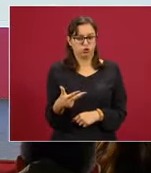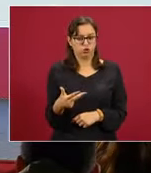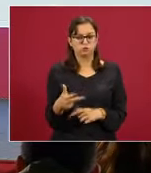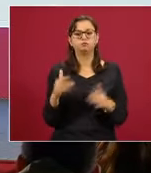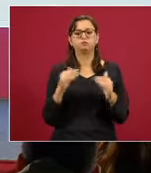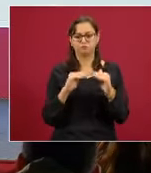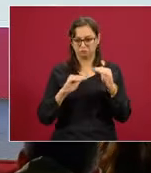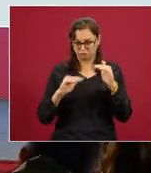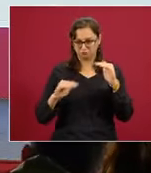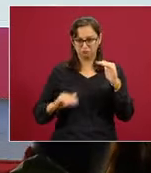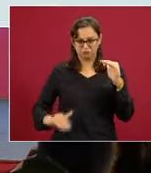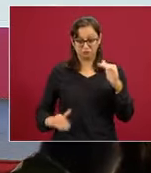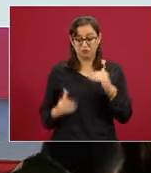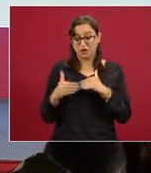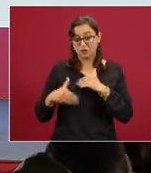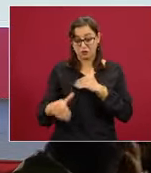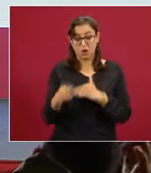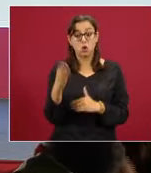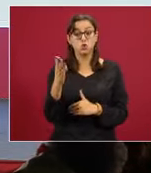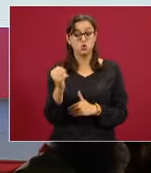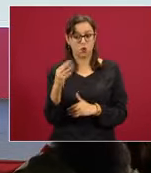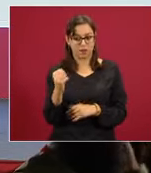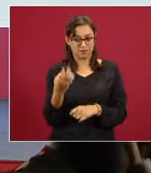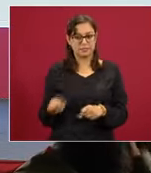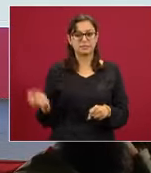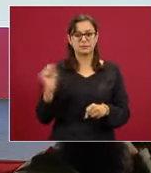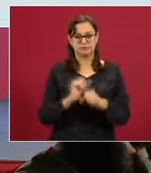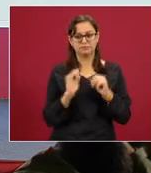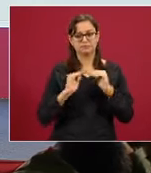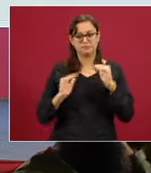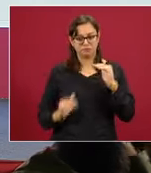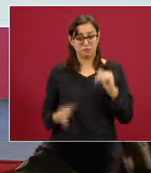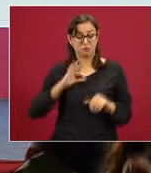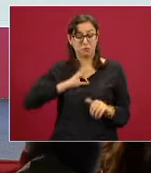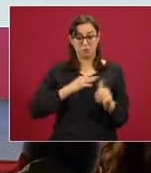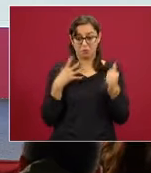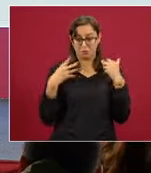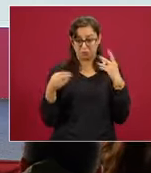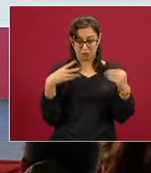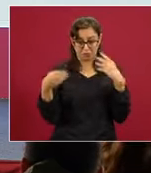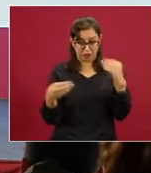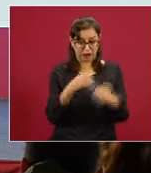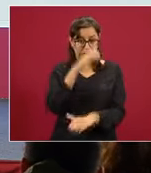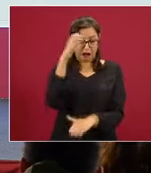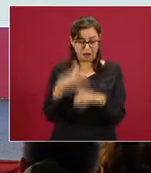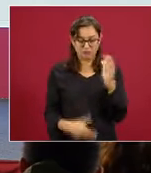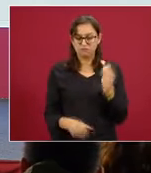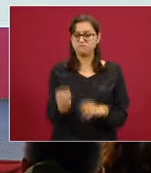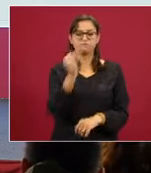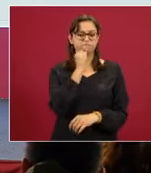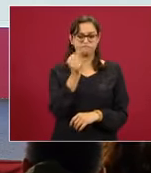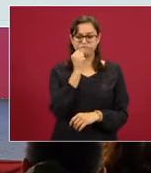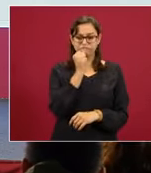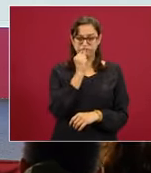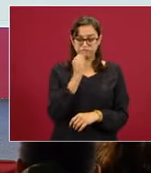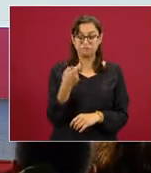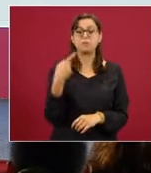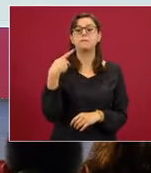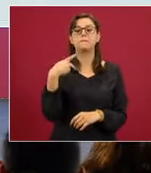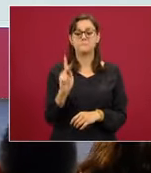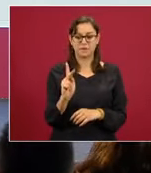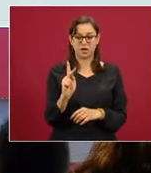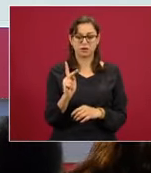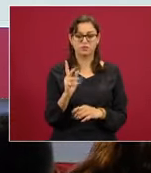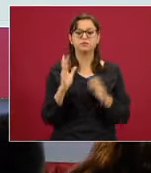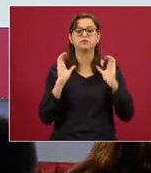reducción sostenida. La epidemia no ha acabado, pero tenemos un claro patrón de reducción, necesitamos seguir teniendo cuidado en